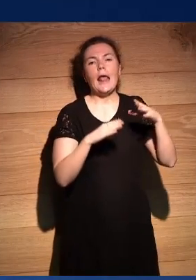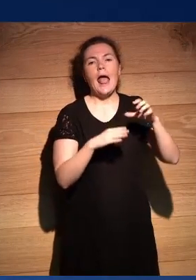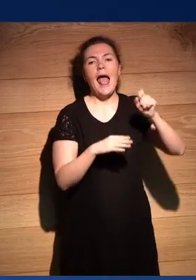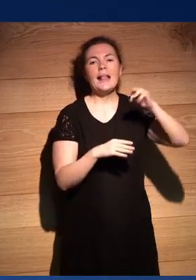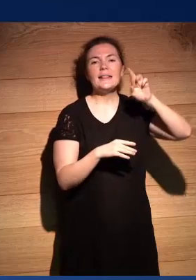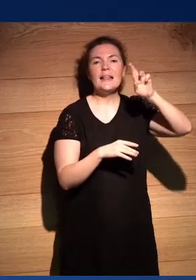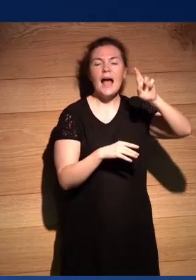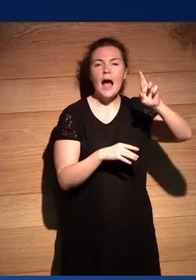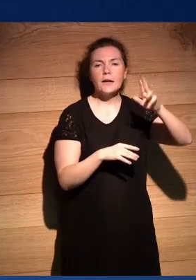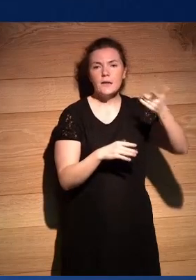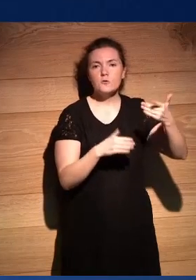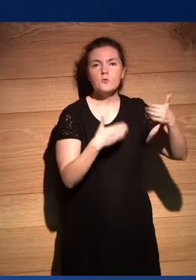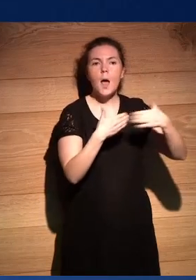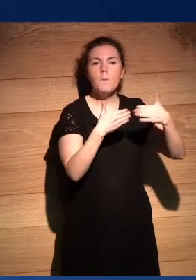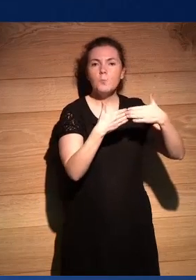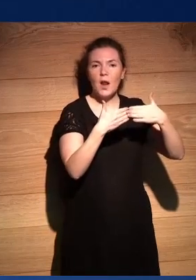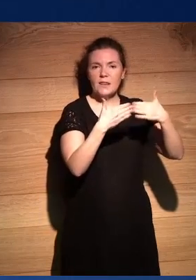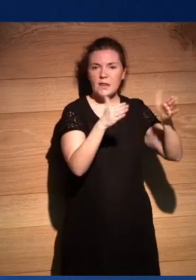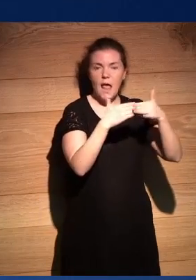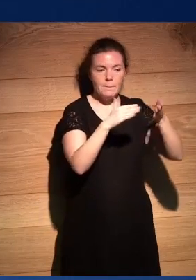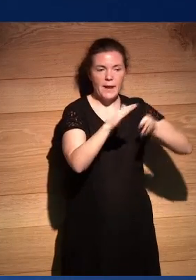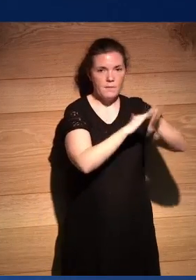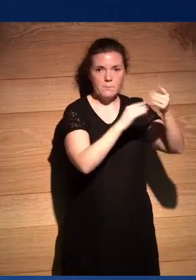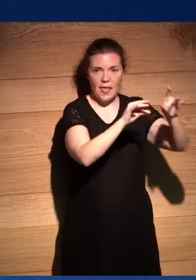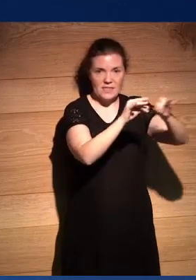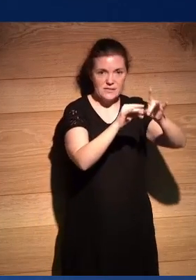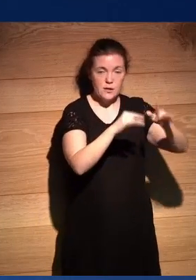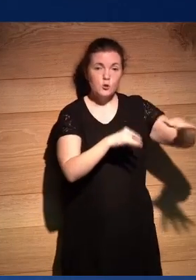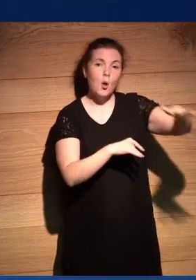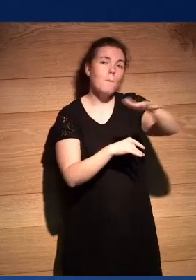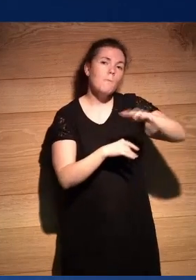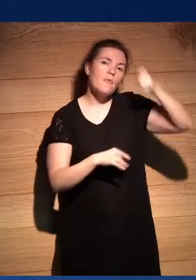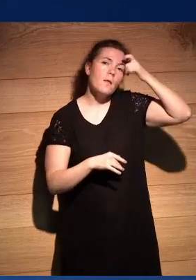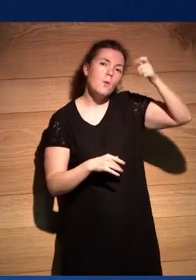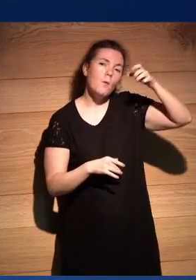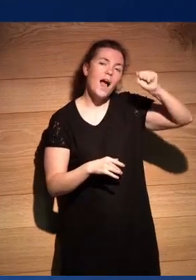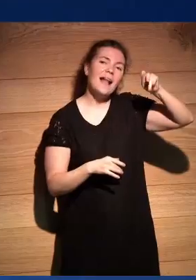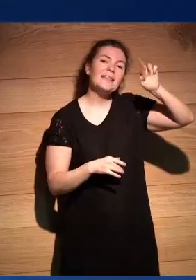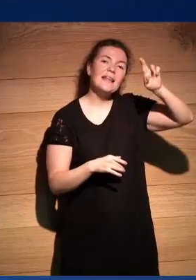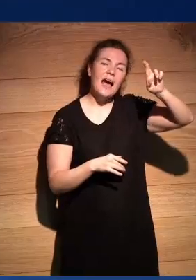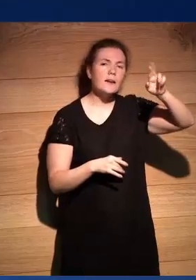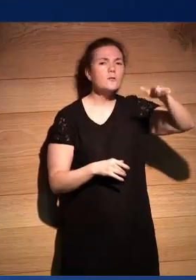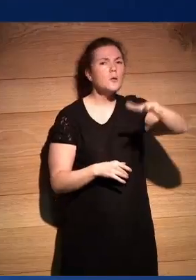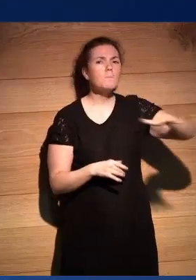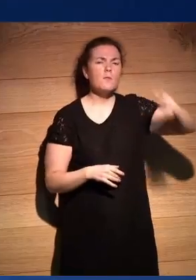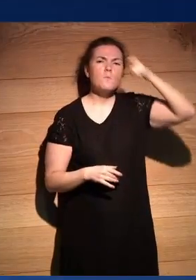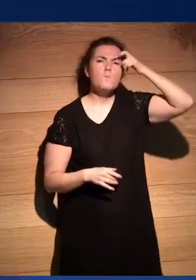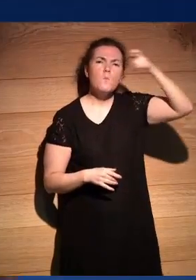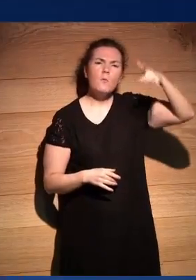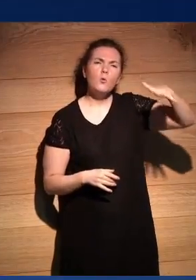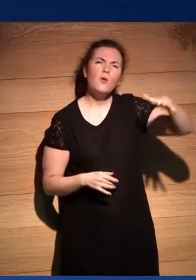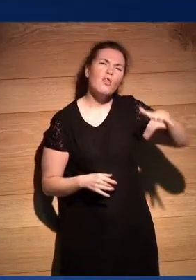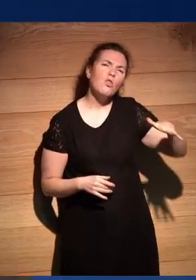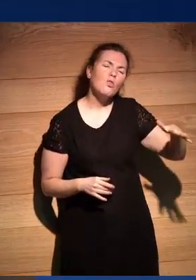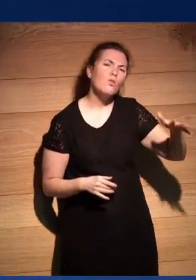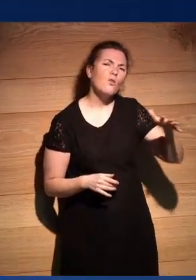gran puerta de los migrantes hoy en día para cruzar el desierto la plaza del pueblo de Altair es un pueblo hay una parte